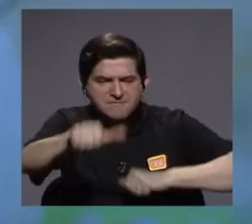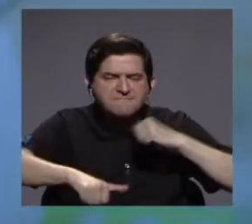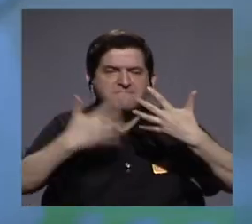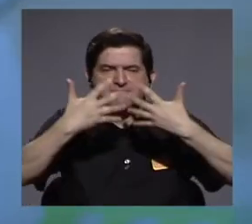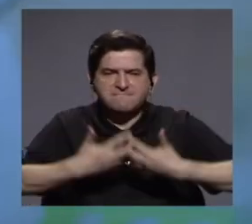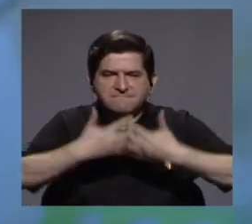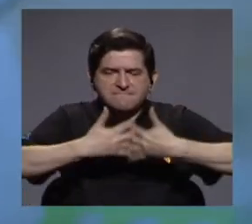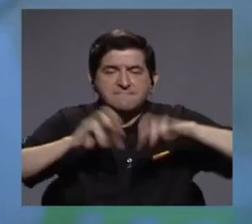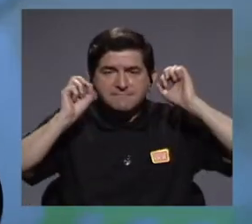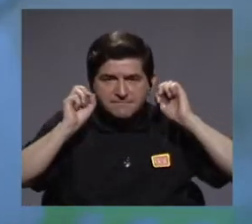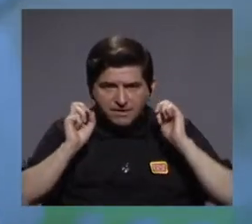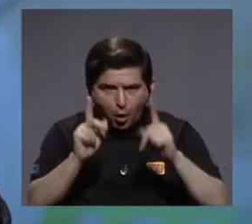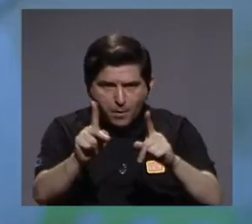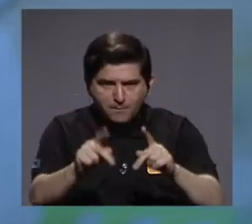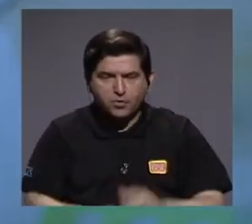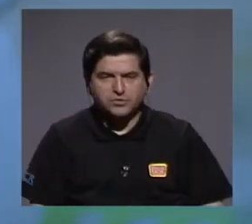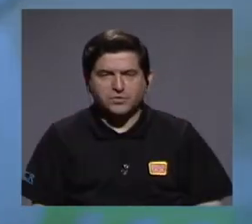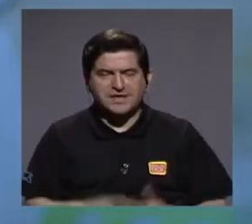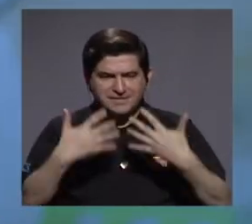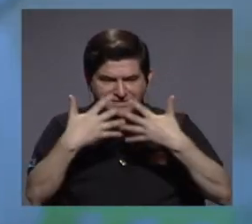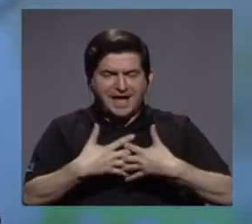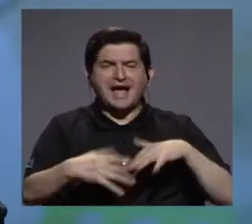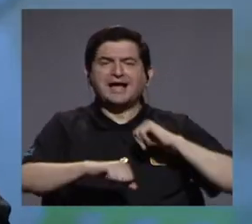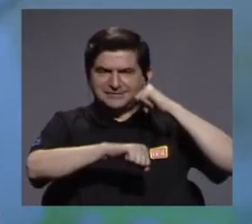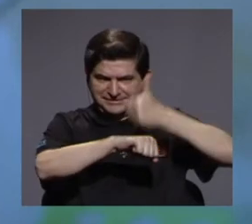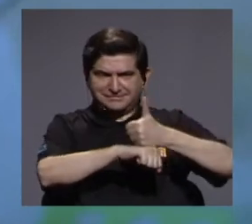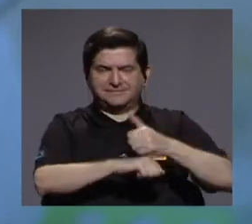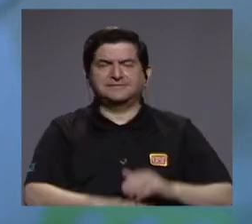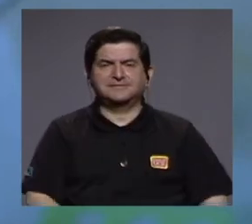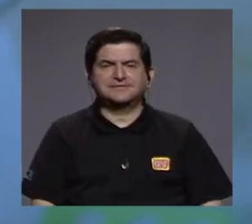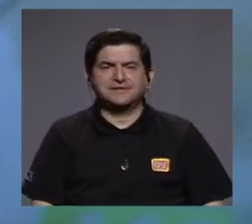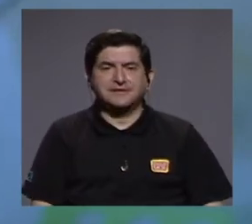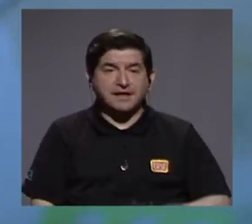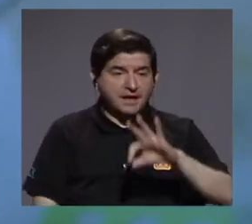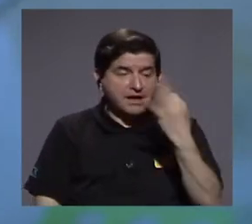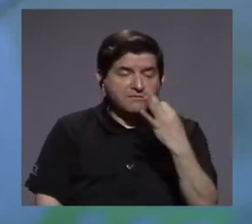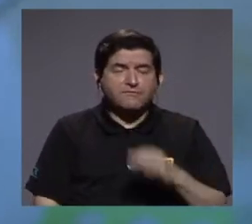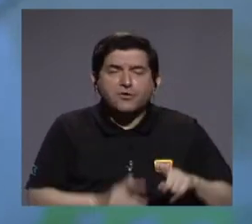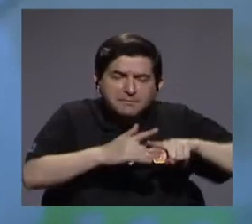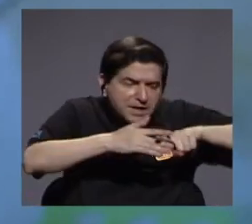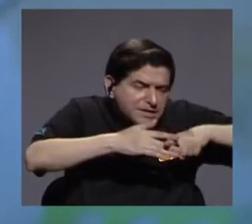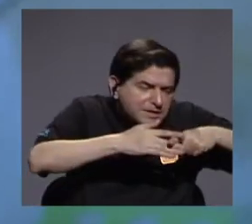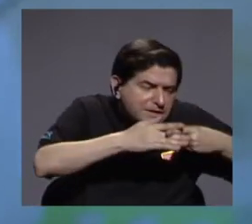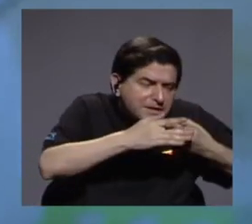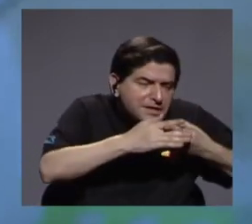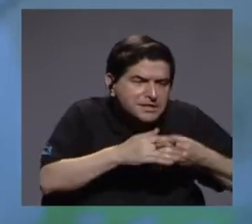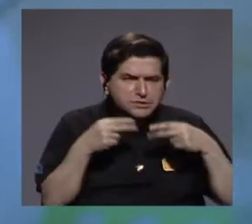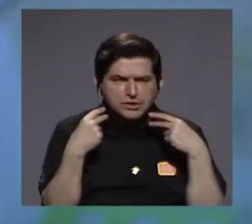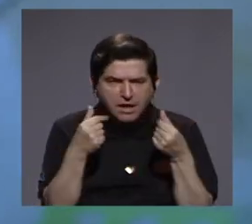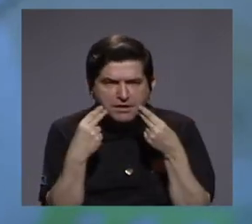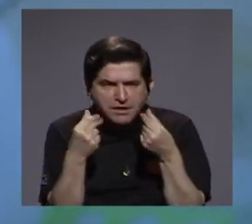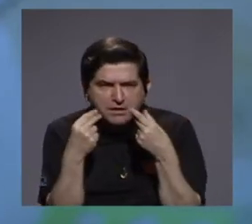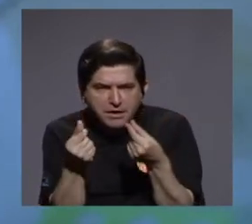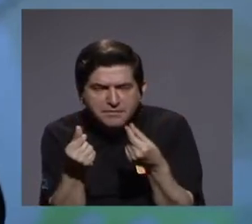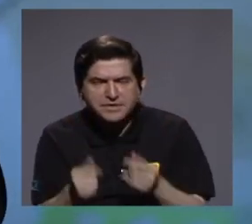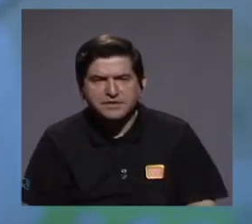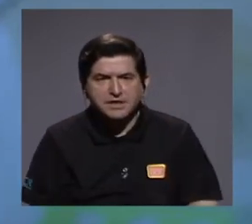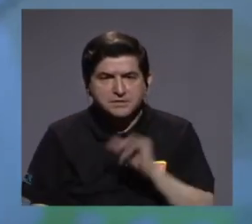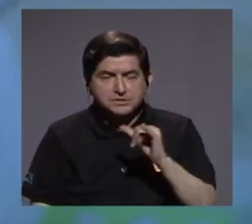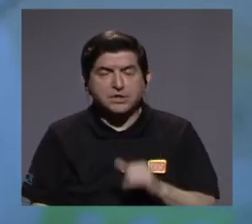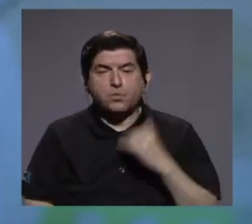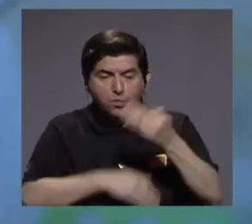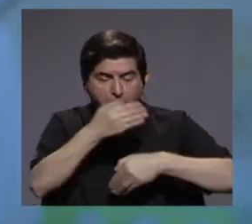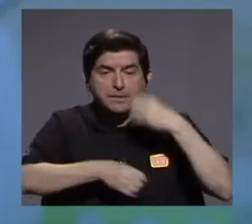de esa posibilidad de generar empresas, de poder generar a nivel de incubación, a nivel de aceleración, a nivel de